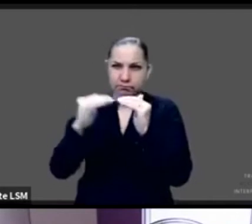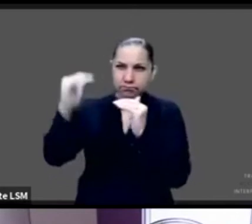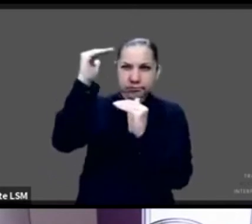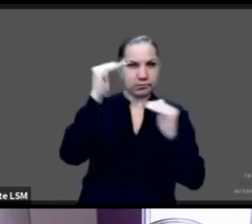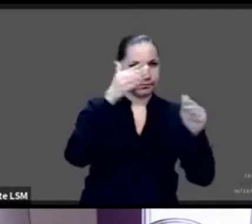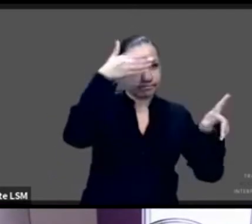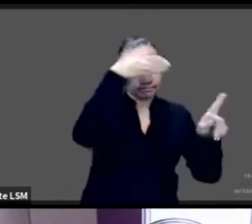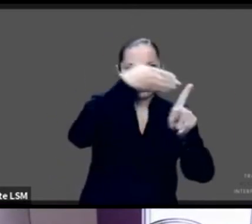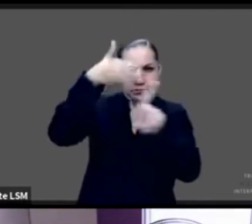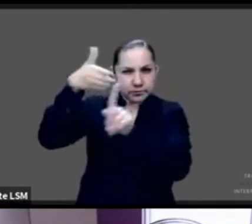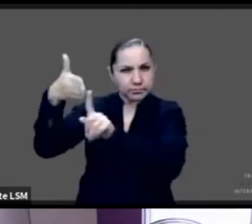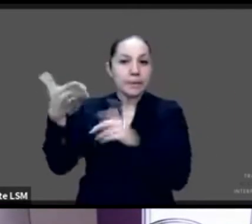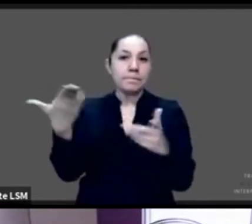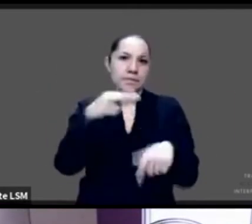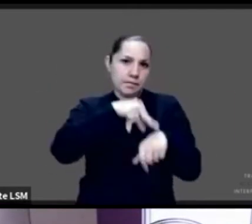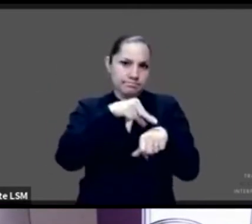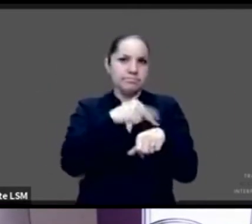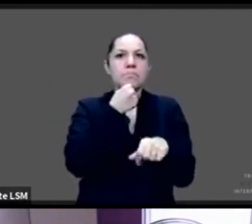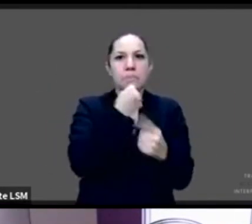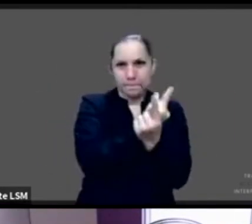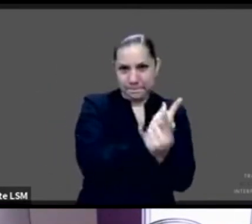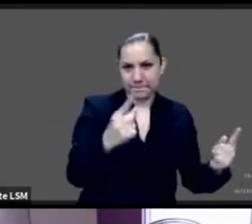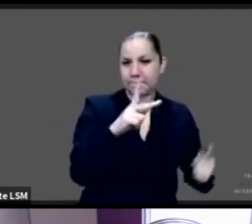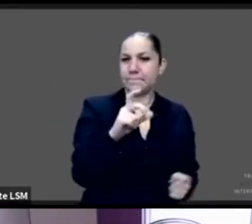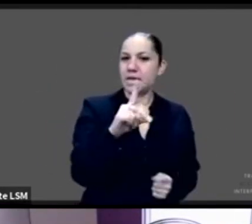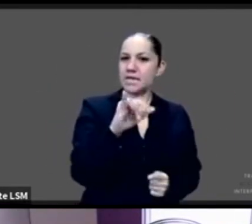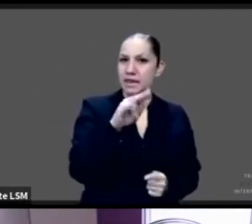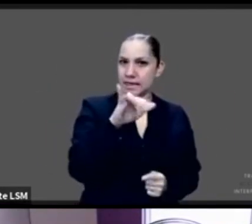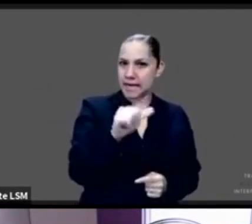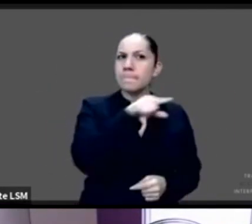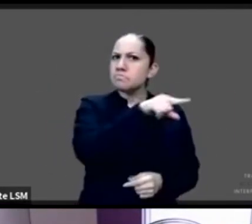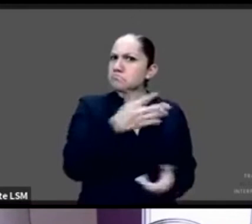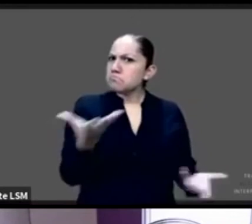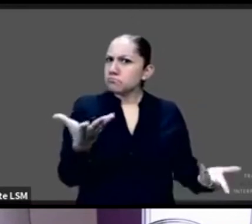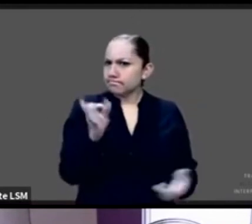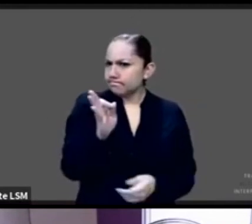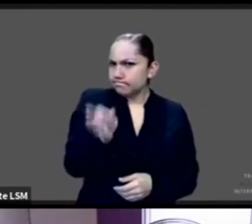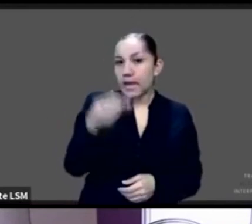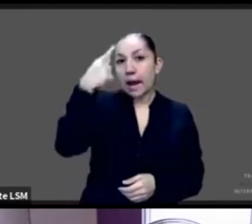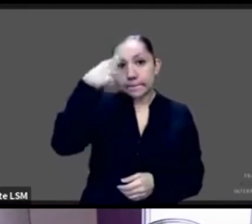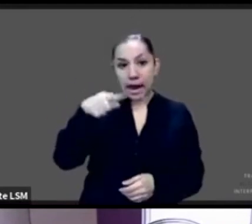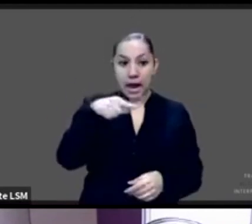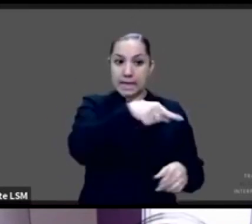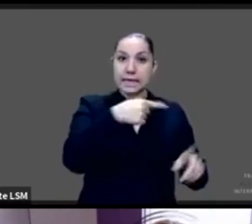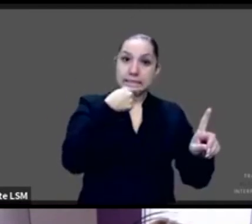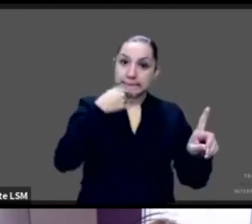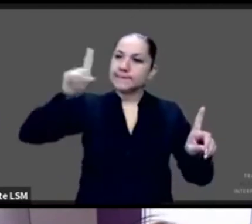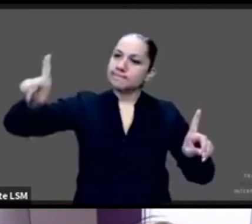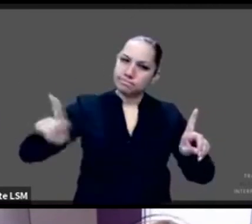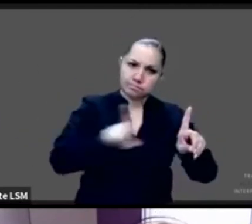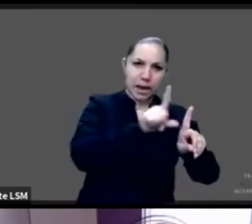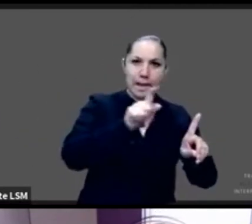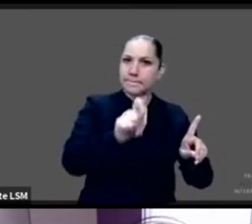adoptado posiciones justamente de permitir acompañamientos las 24 horas con los pacientes para poder